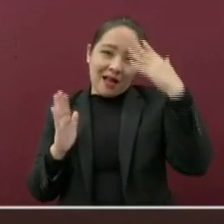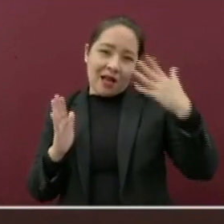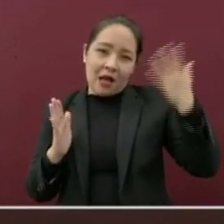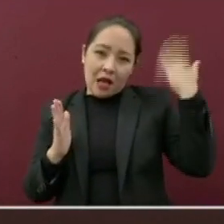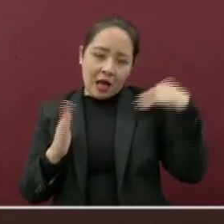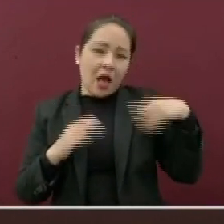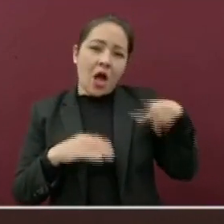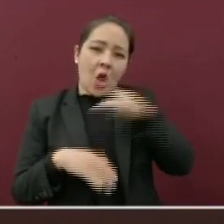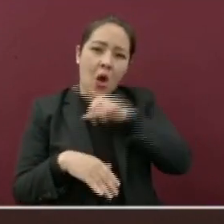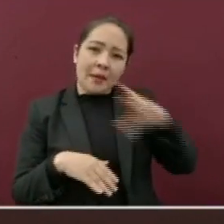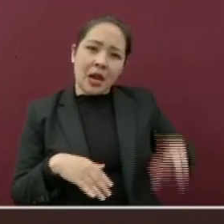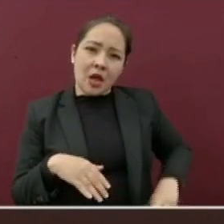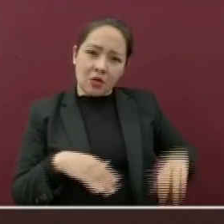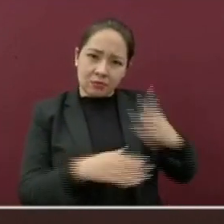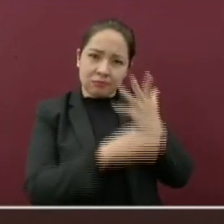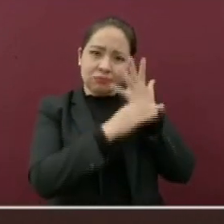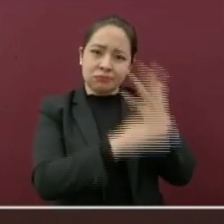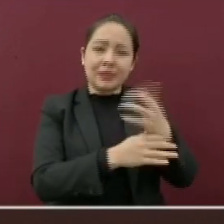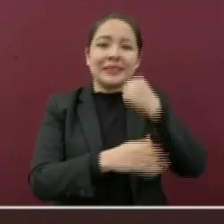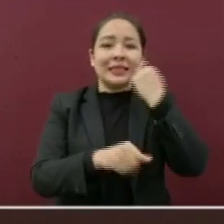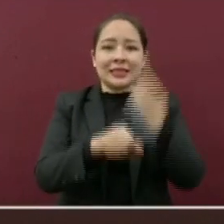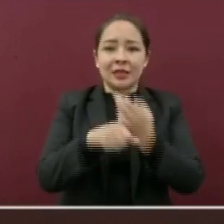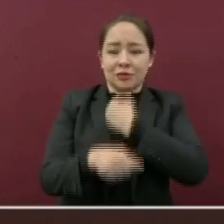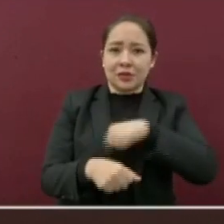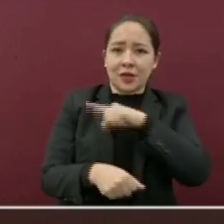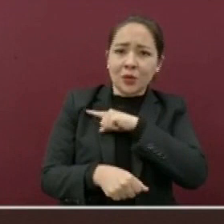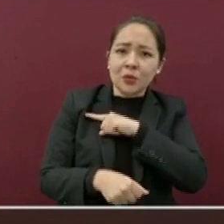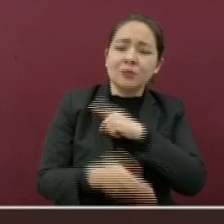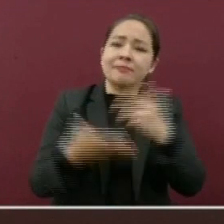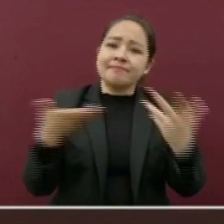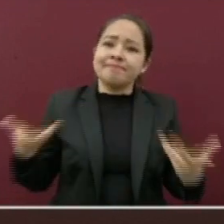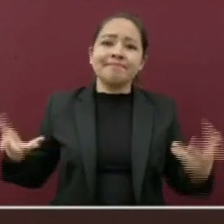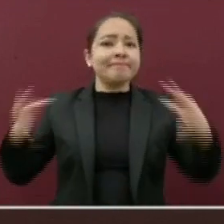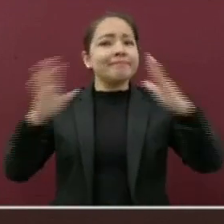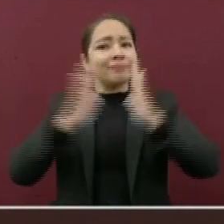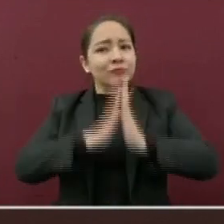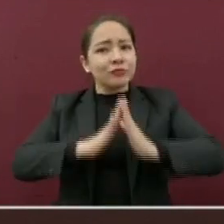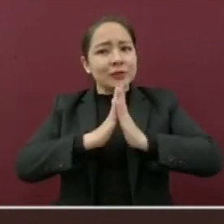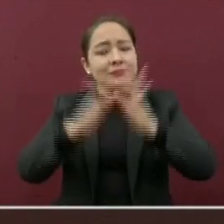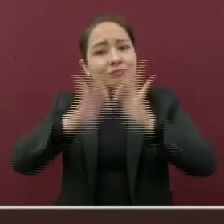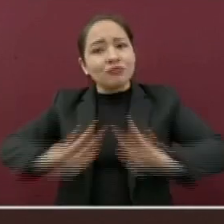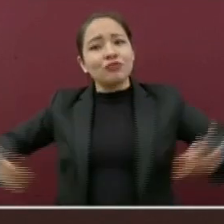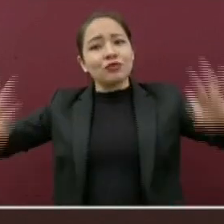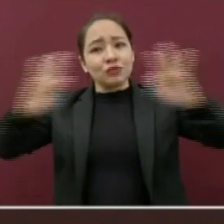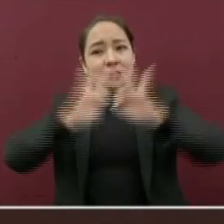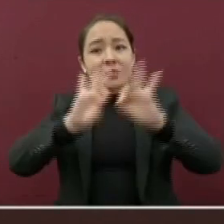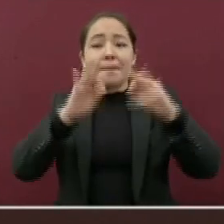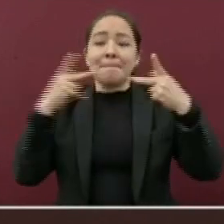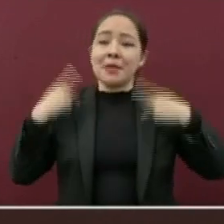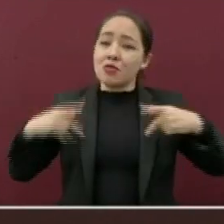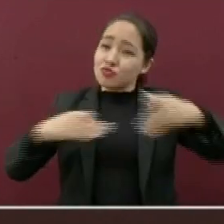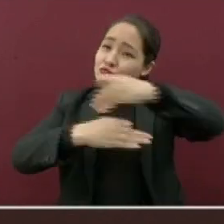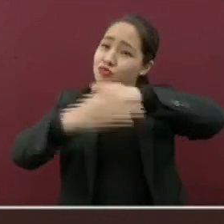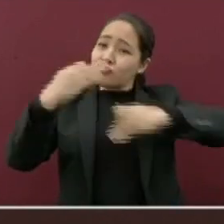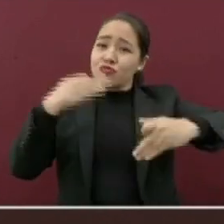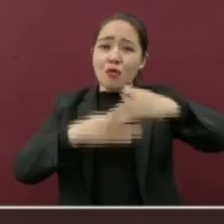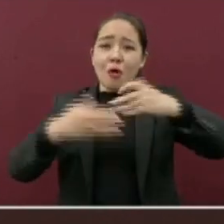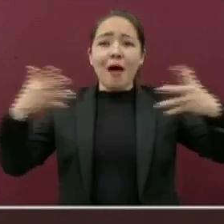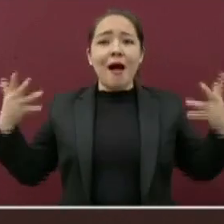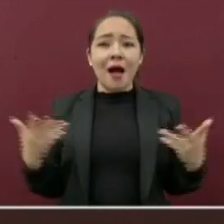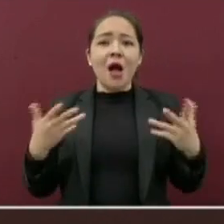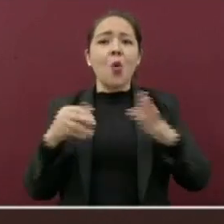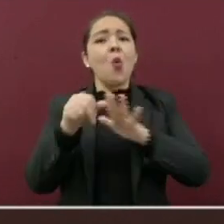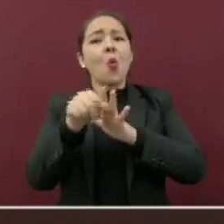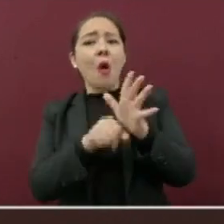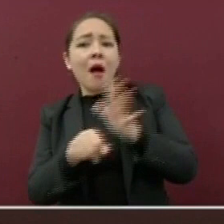escuchado del gobernador del estado y el secretario de salud, es importante que la población lleve a cabo de manera estricta